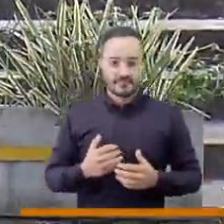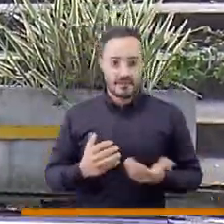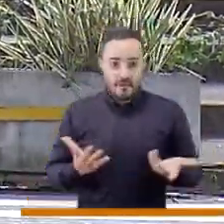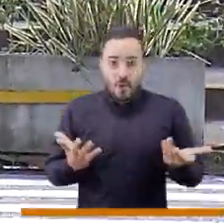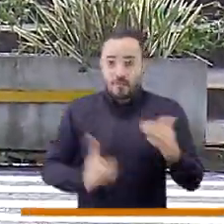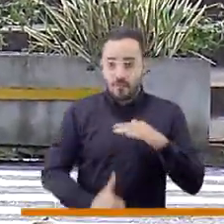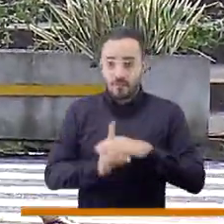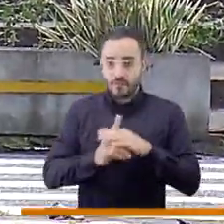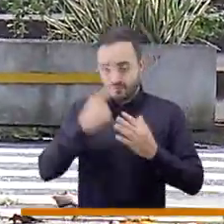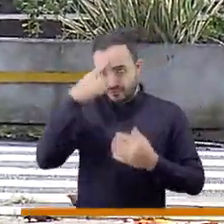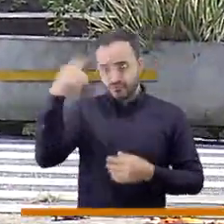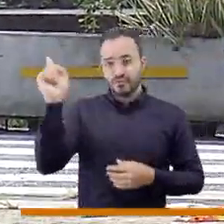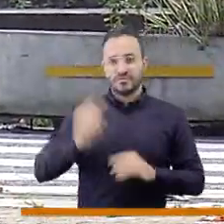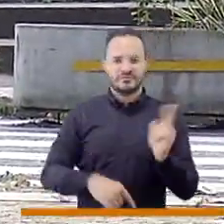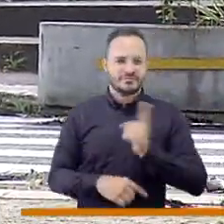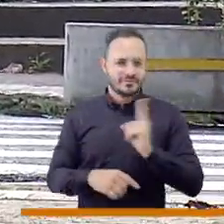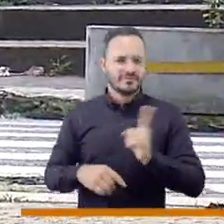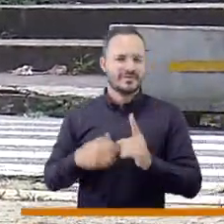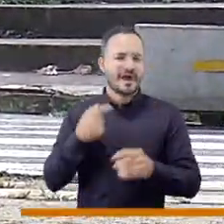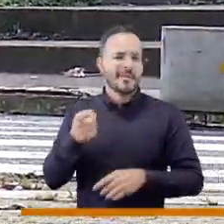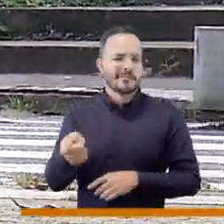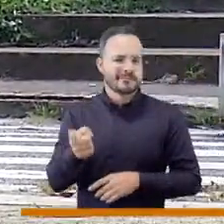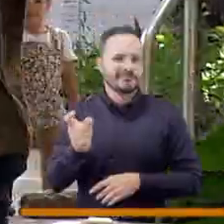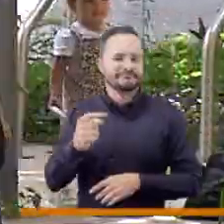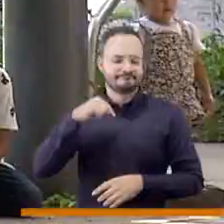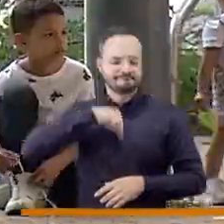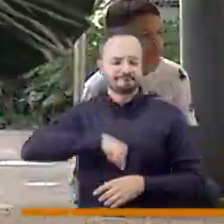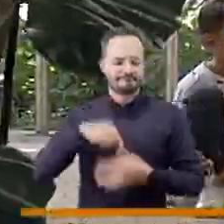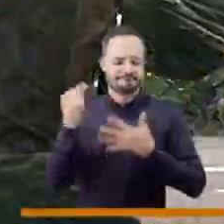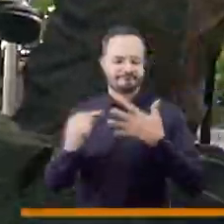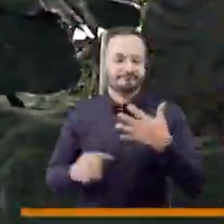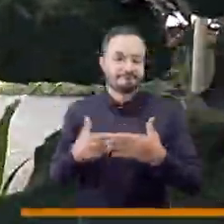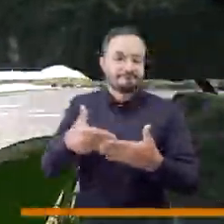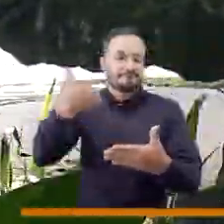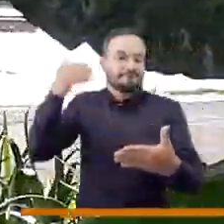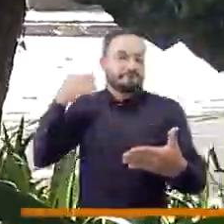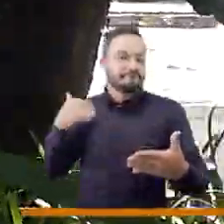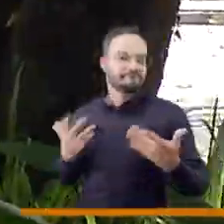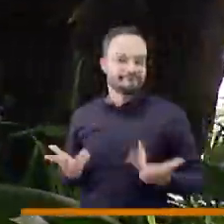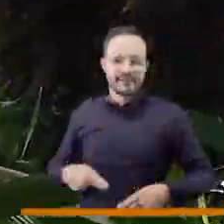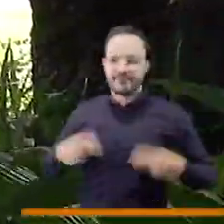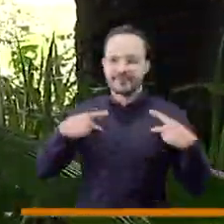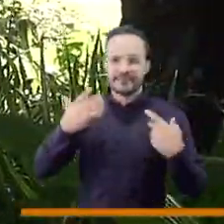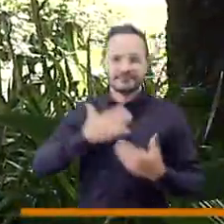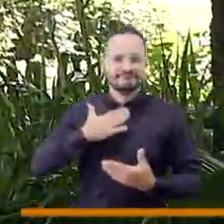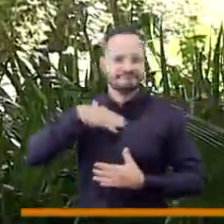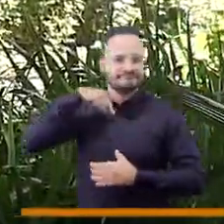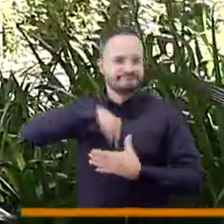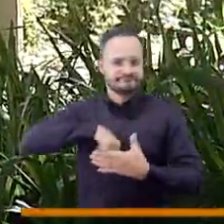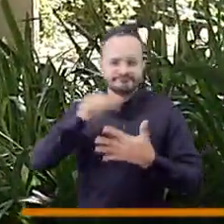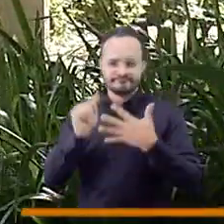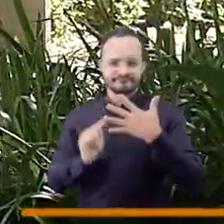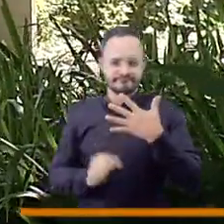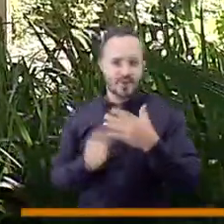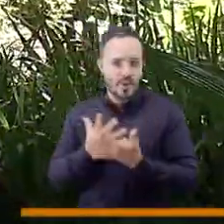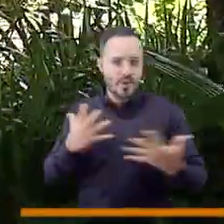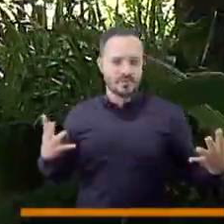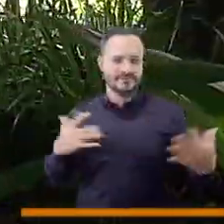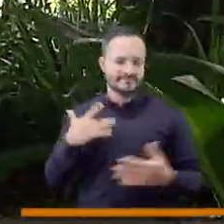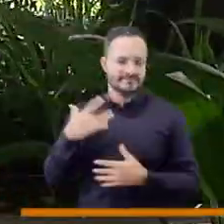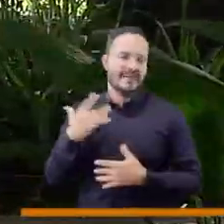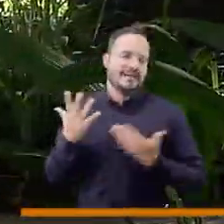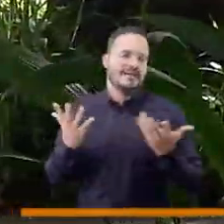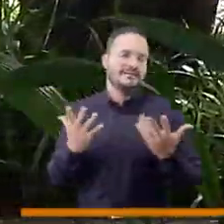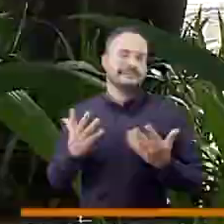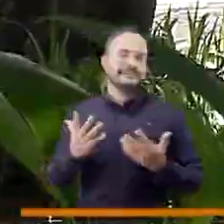esa persona tiene un montón de situaciones, de connotaciones, de una historia de vida que es la que creo que es importante en este tipo de